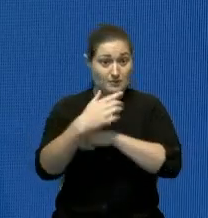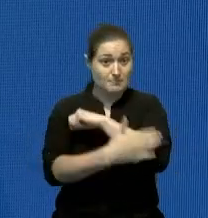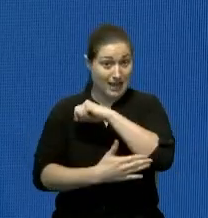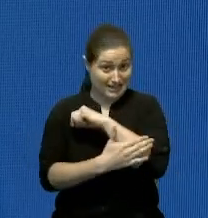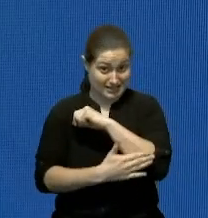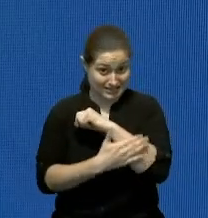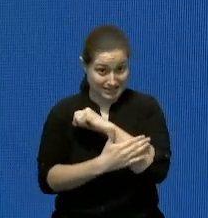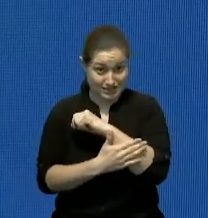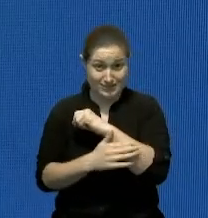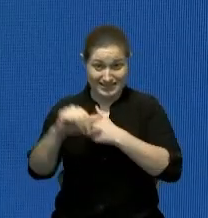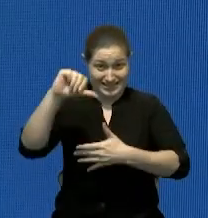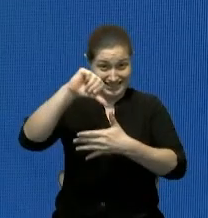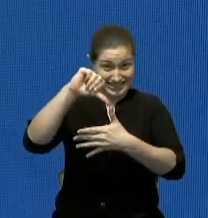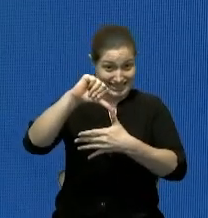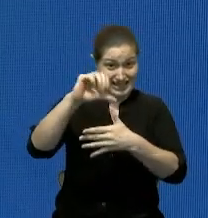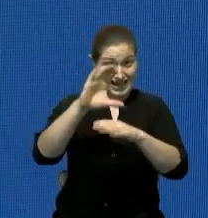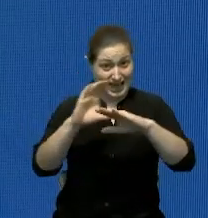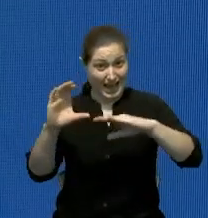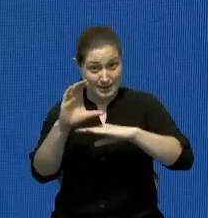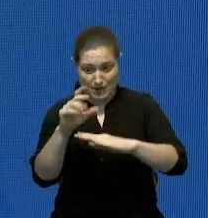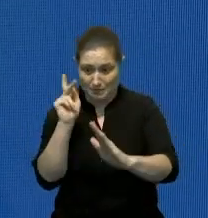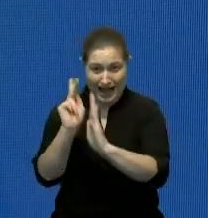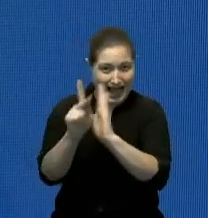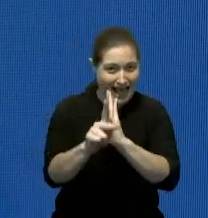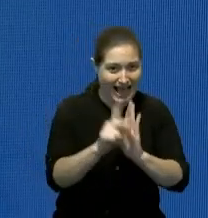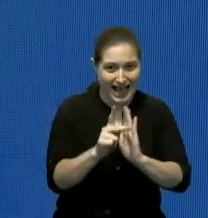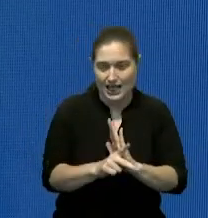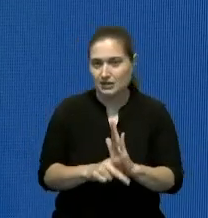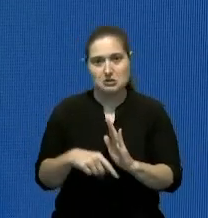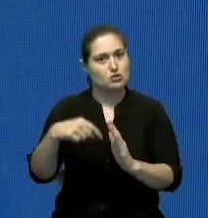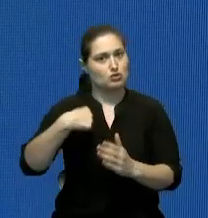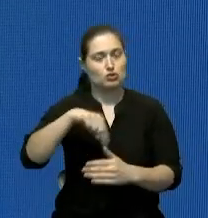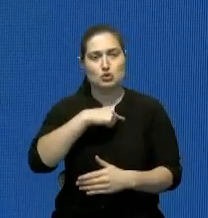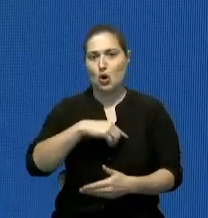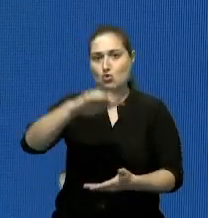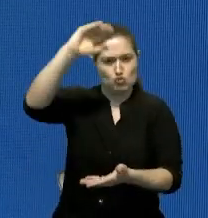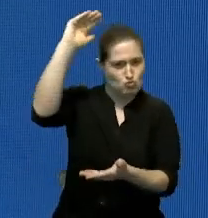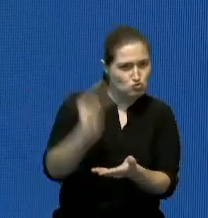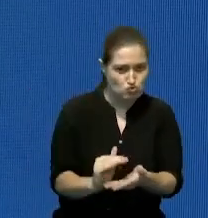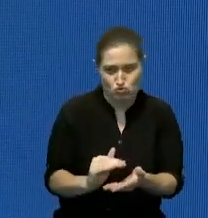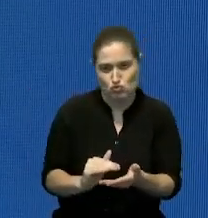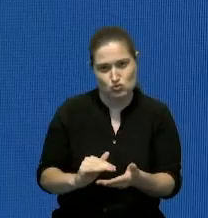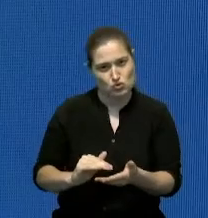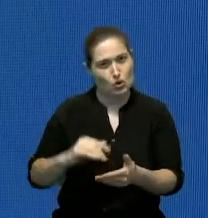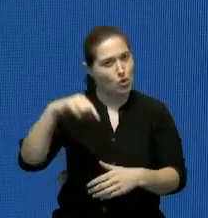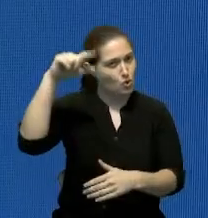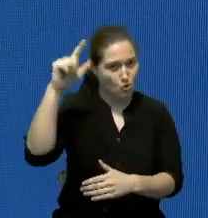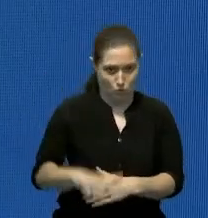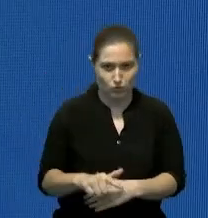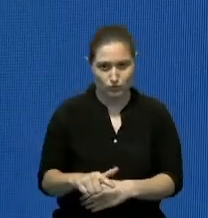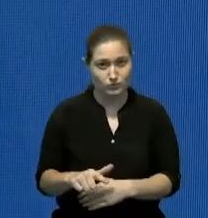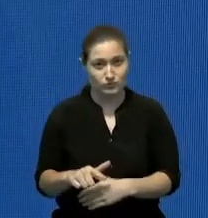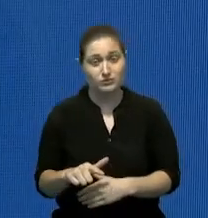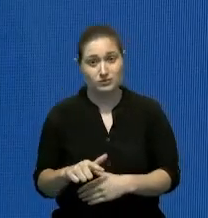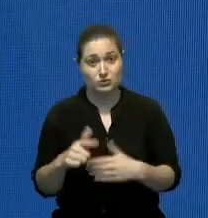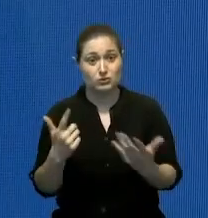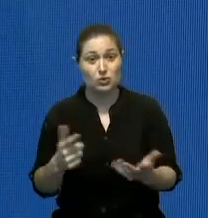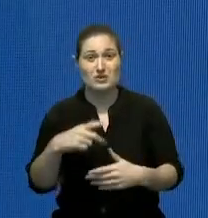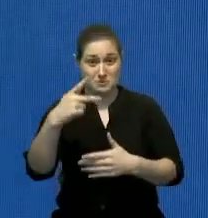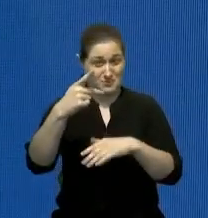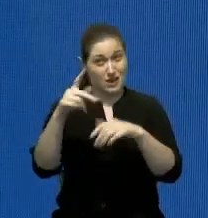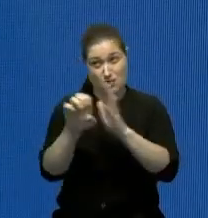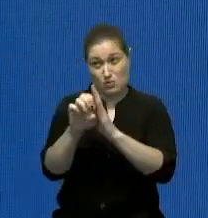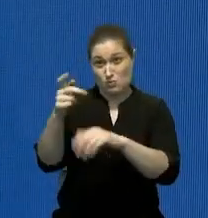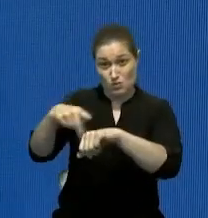del Centroamérica y del Caribe tenemos un nivel de 9.9 homicidios por cada 100.000 habitantes si tú lo comparas con Puerto Rico